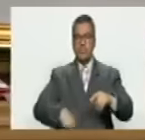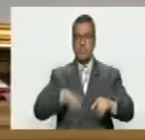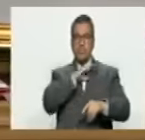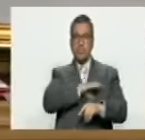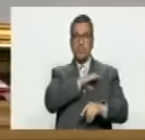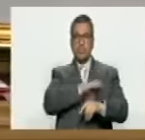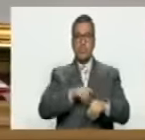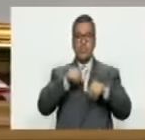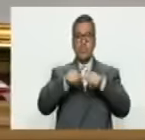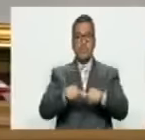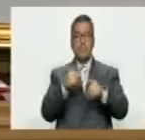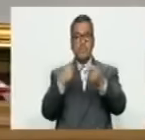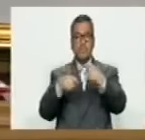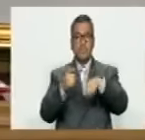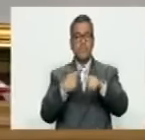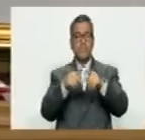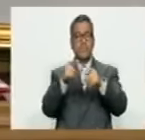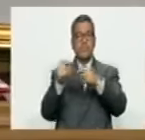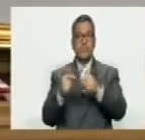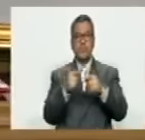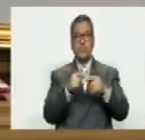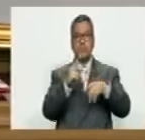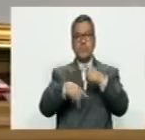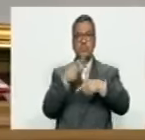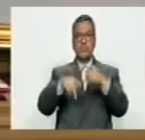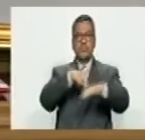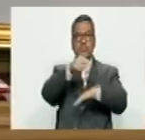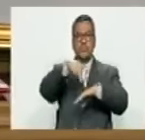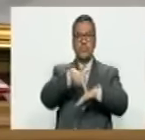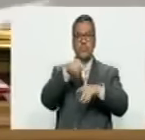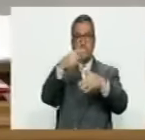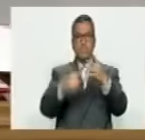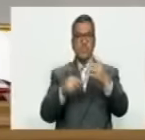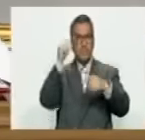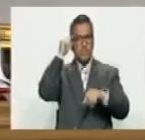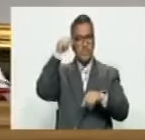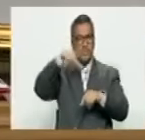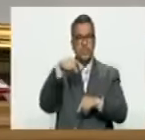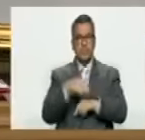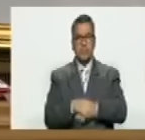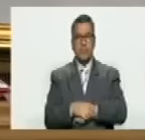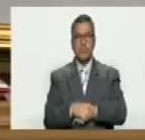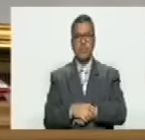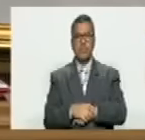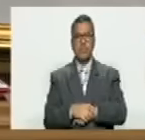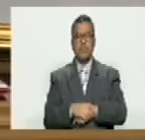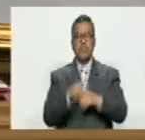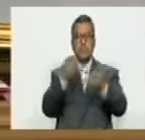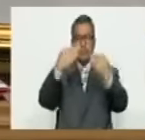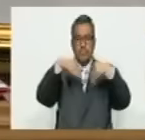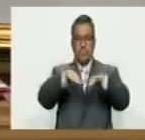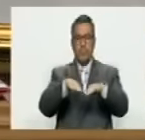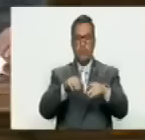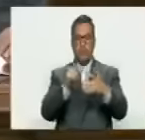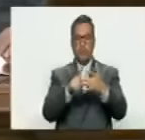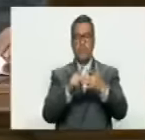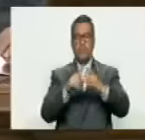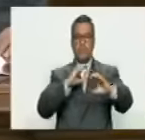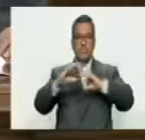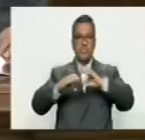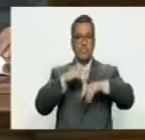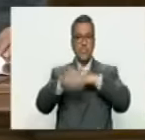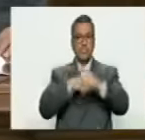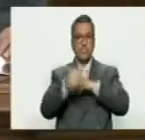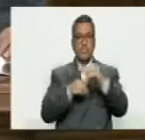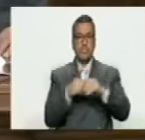Comisión Permanente de Economía, Finanzas y Desarrollo Nacional en el orden del día de hoy. Siguiente punto de la cuenta. Comunicaciones